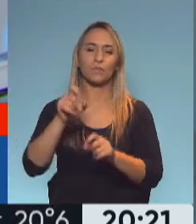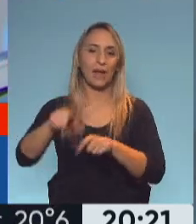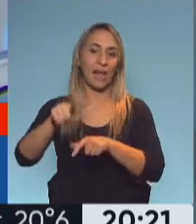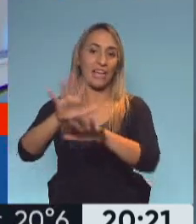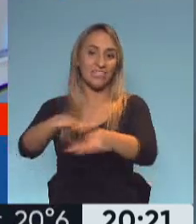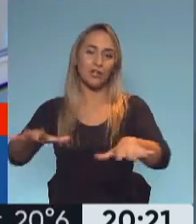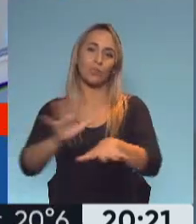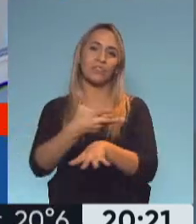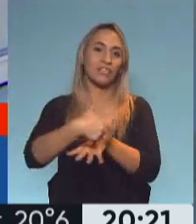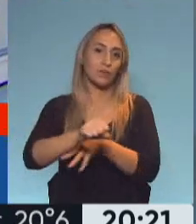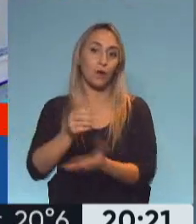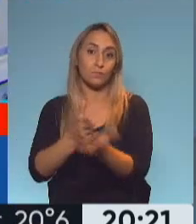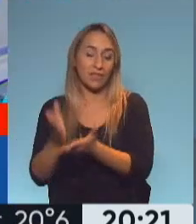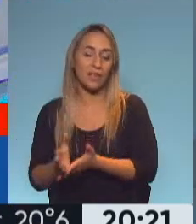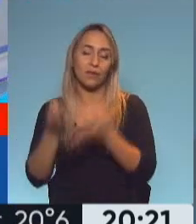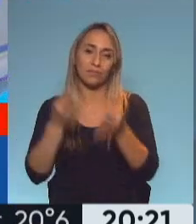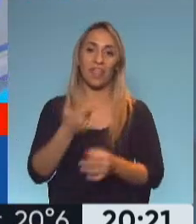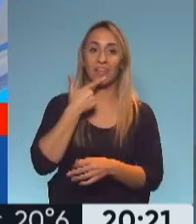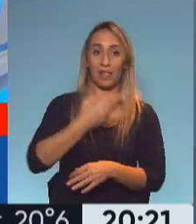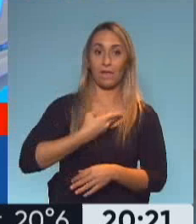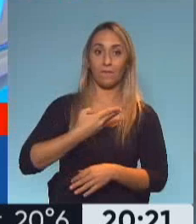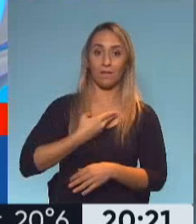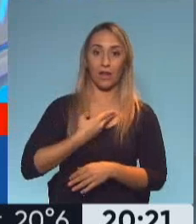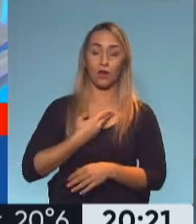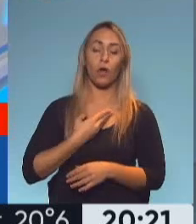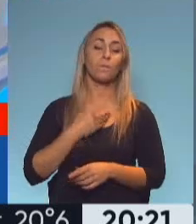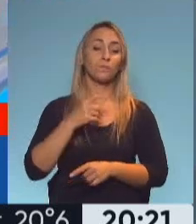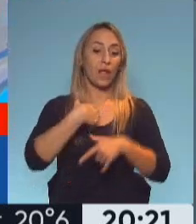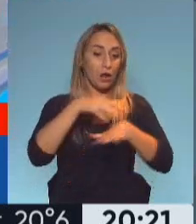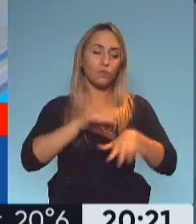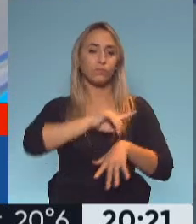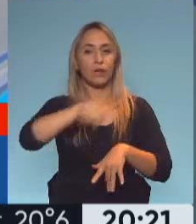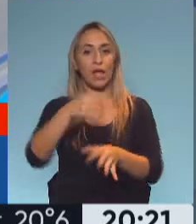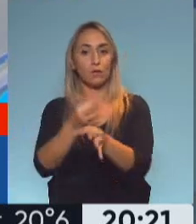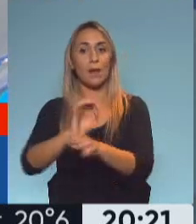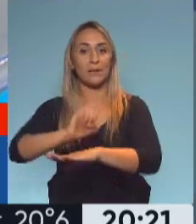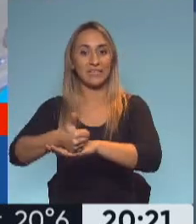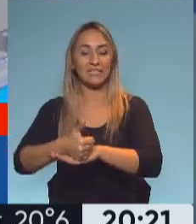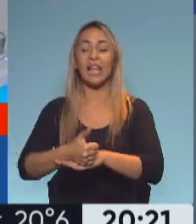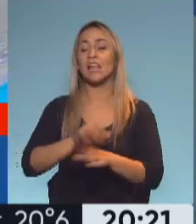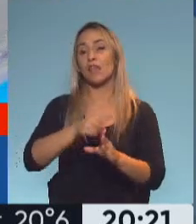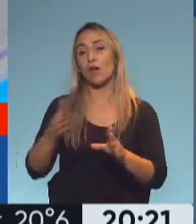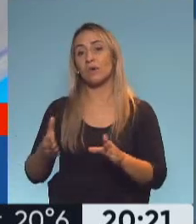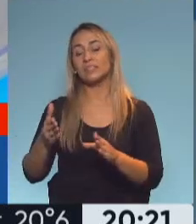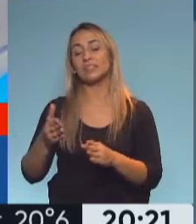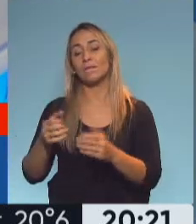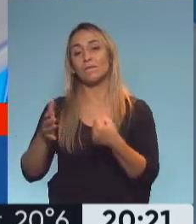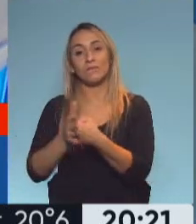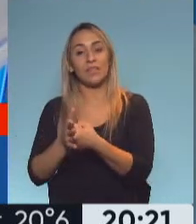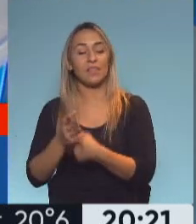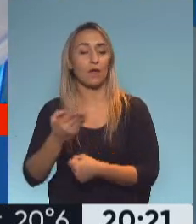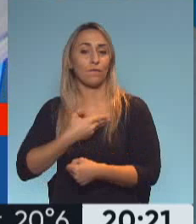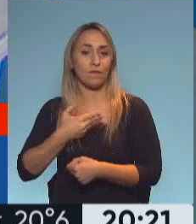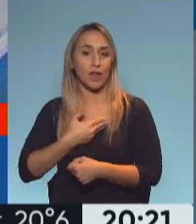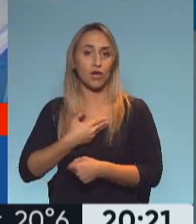se llevaron alguna materia, el 17 de febrero de manera presencial y el 1 de marzo arrancamos las clases para más de 4 millones de